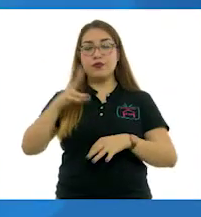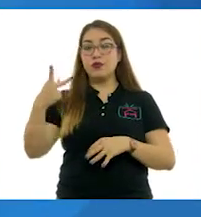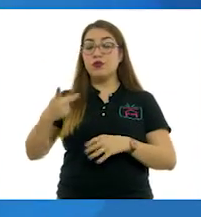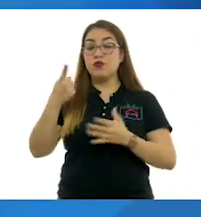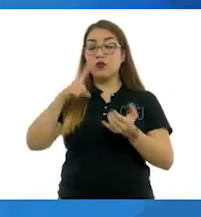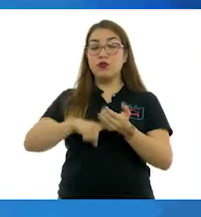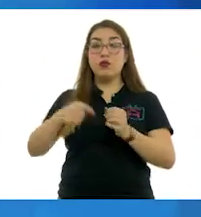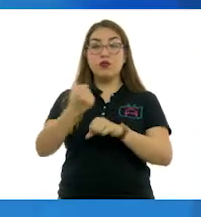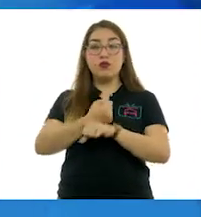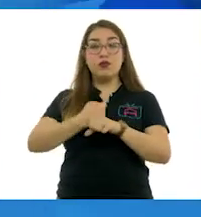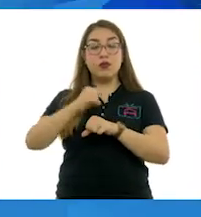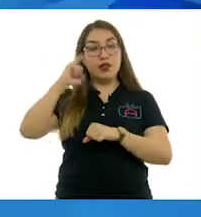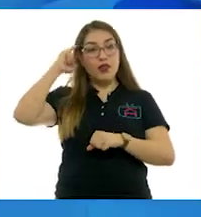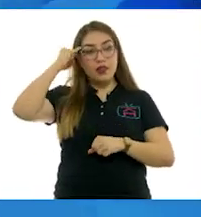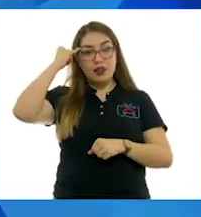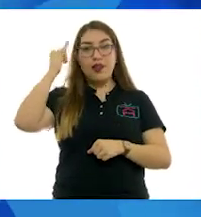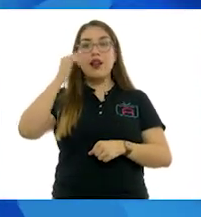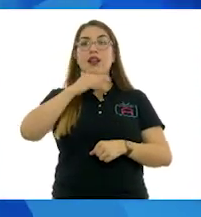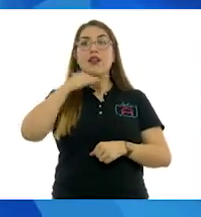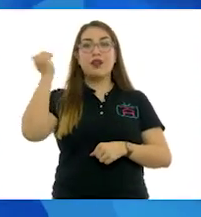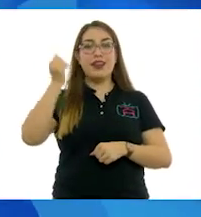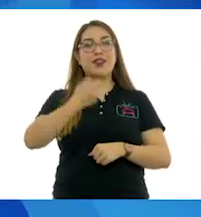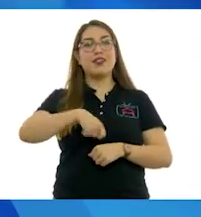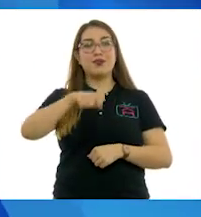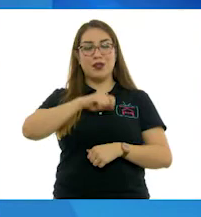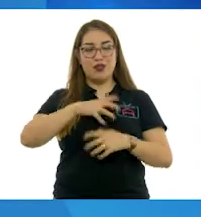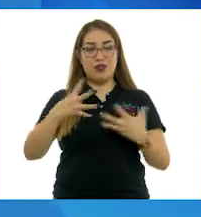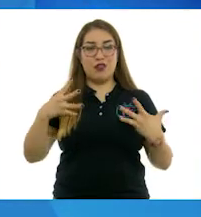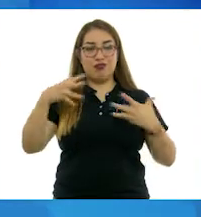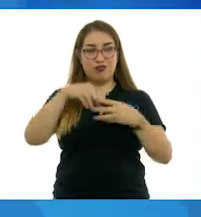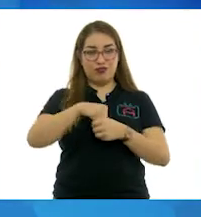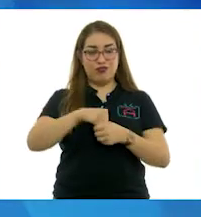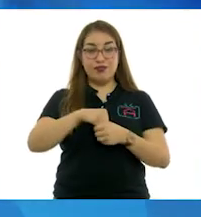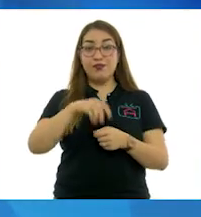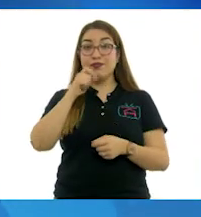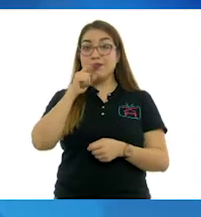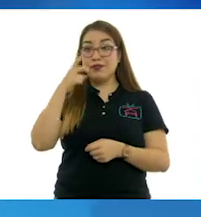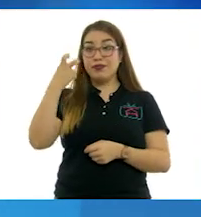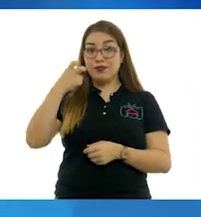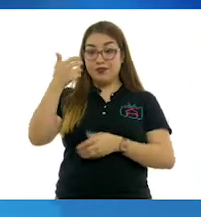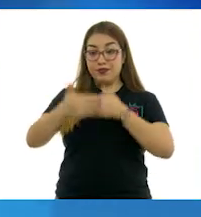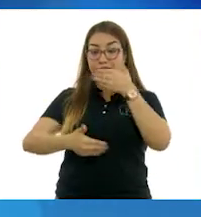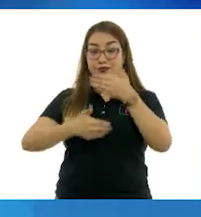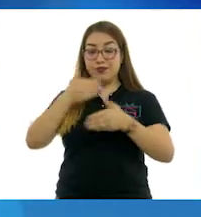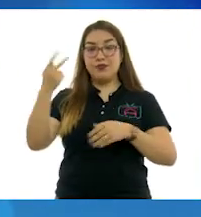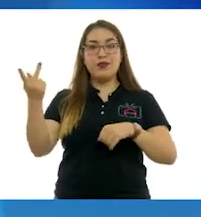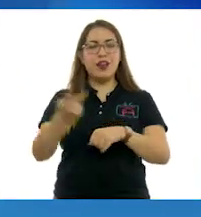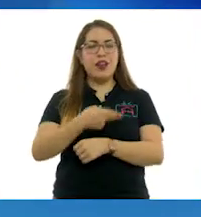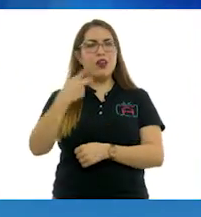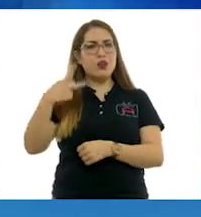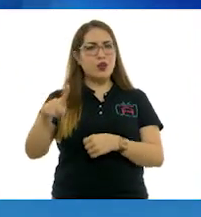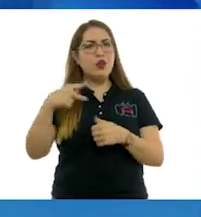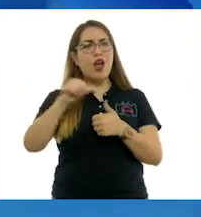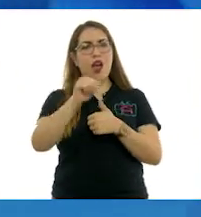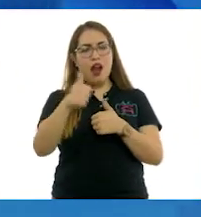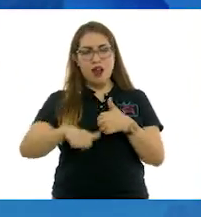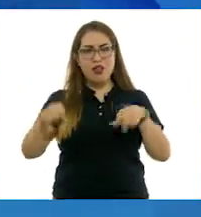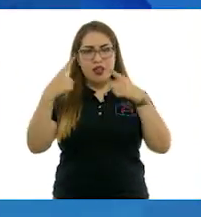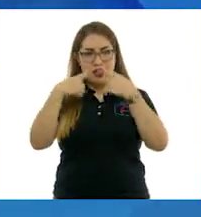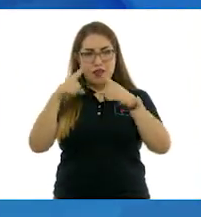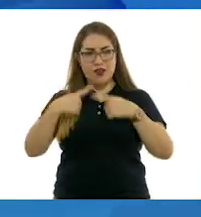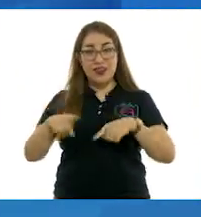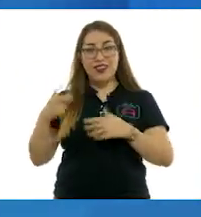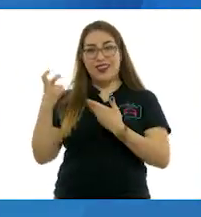Producto de esa misma ideología nacionalista son los fondos de algunas de sus obras como el